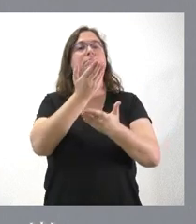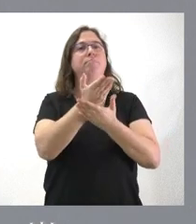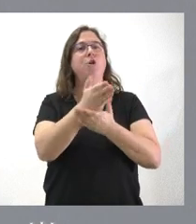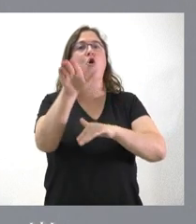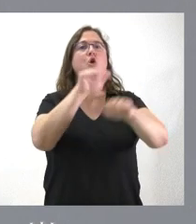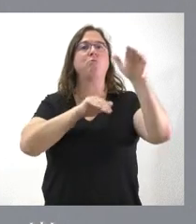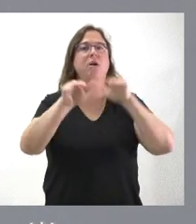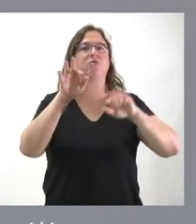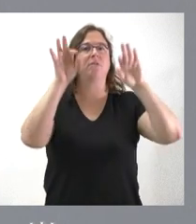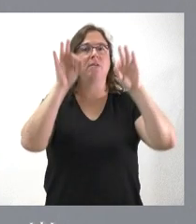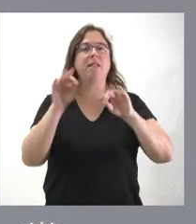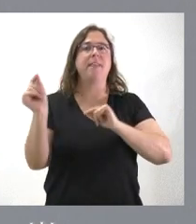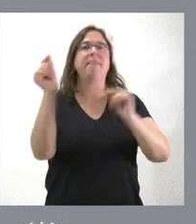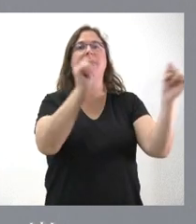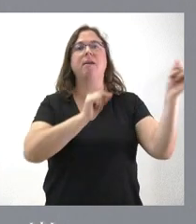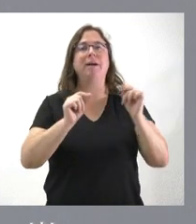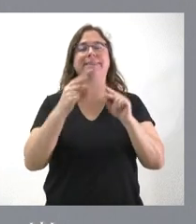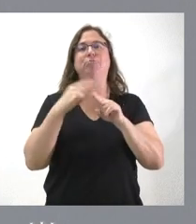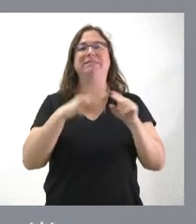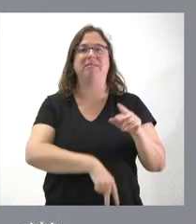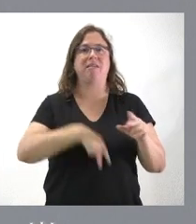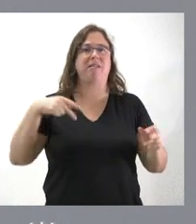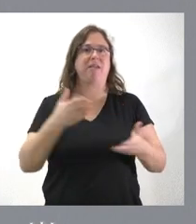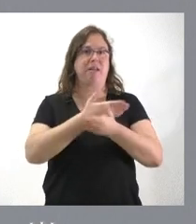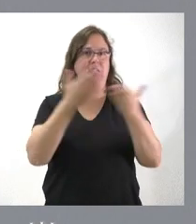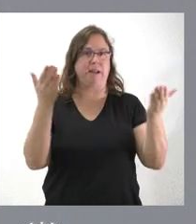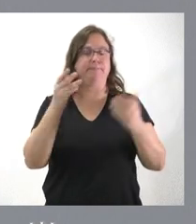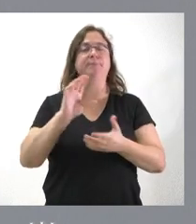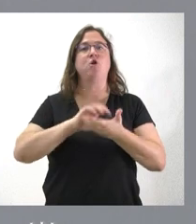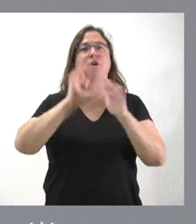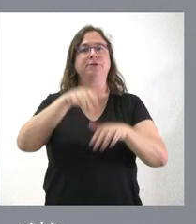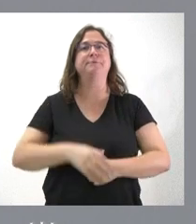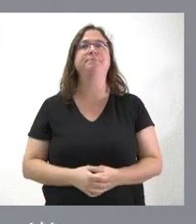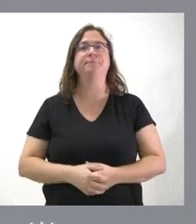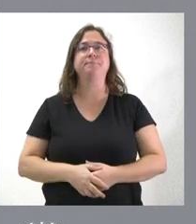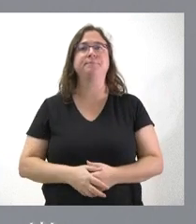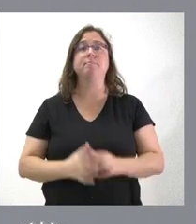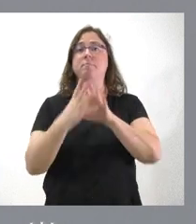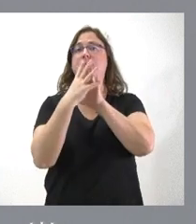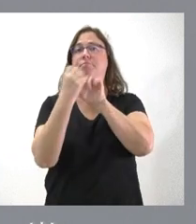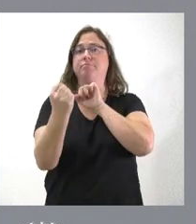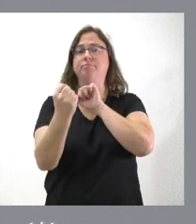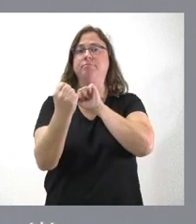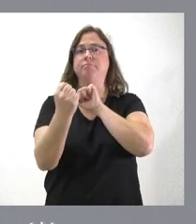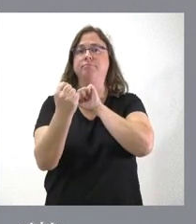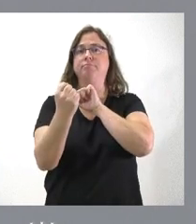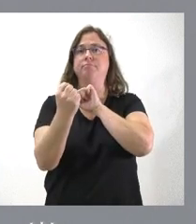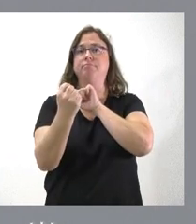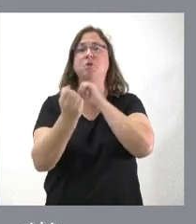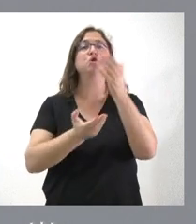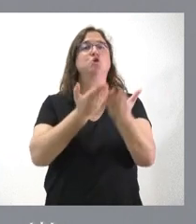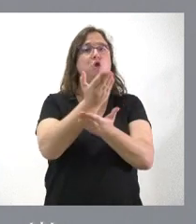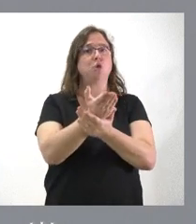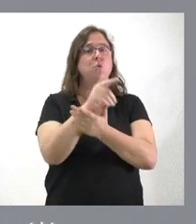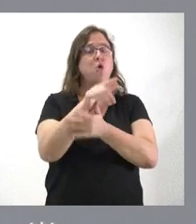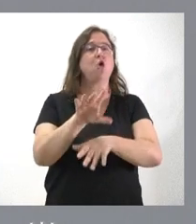convocatoria del debate de política general de la comunidad. Se ha acordado esta solicitud en